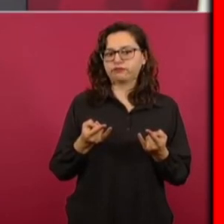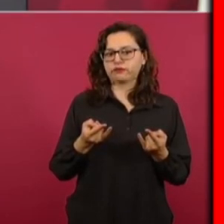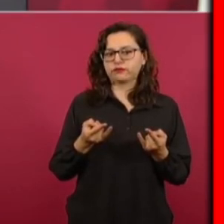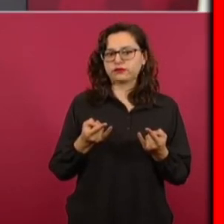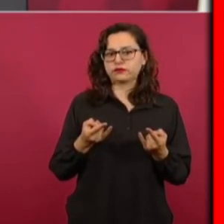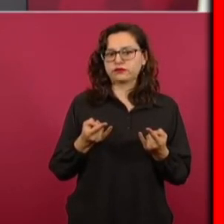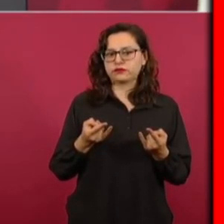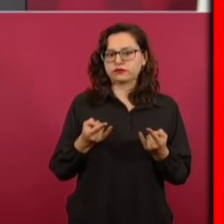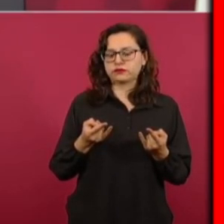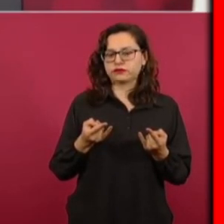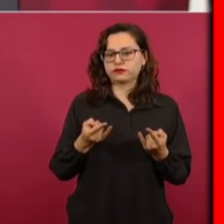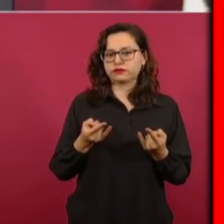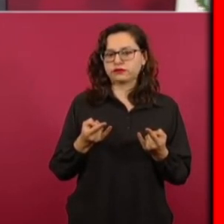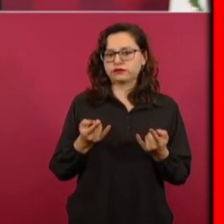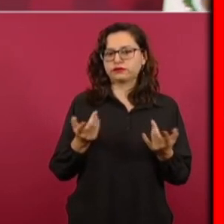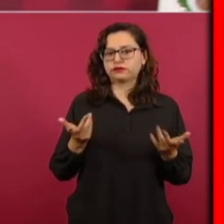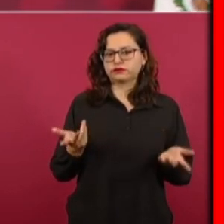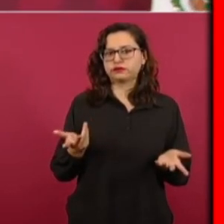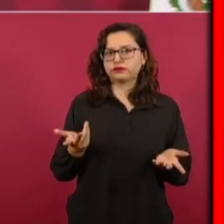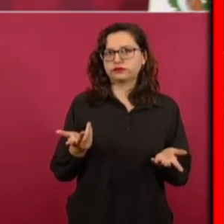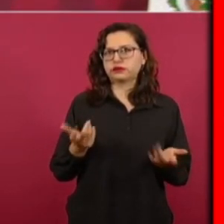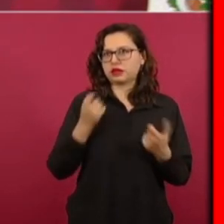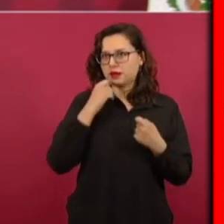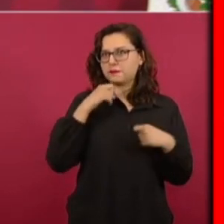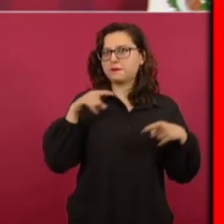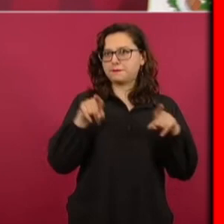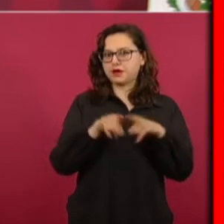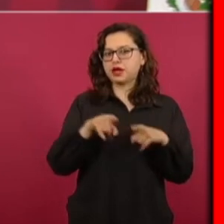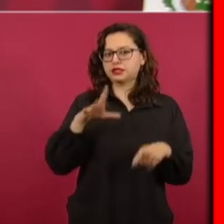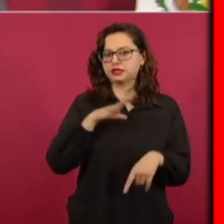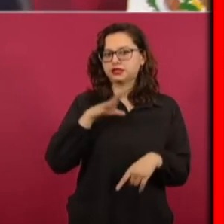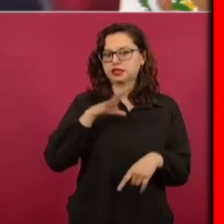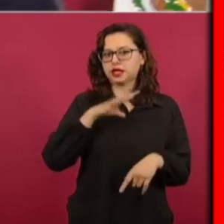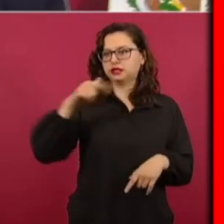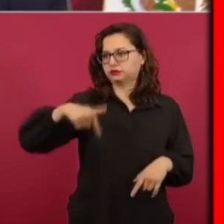aquí tenemos el